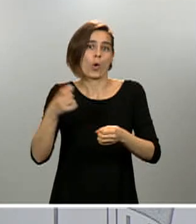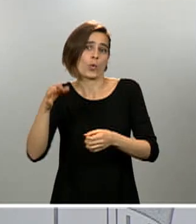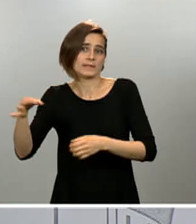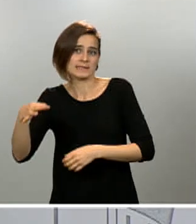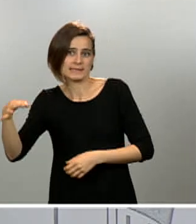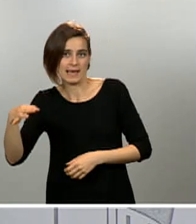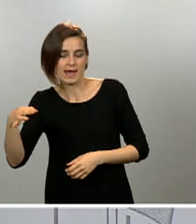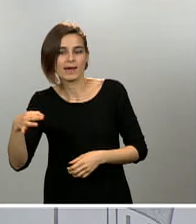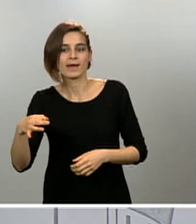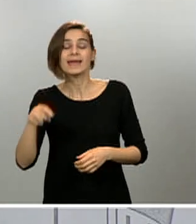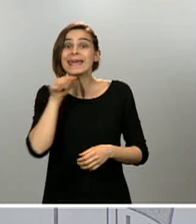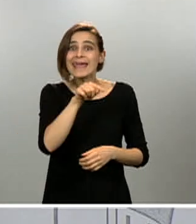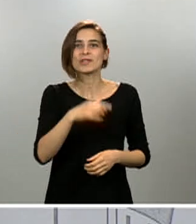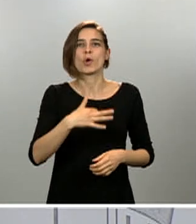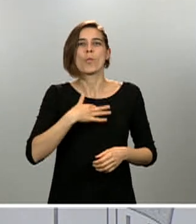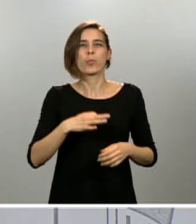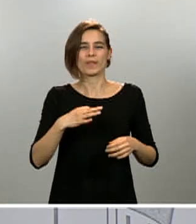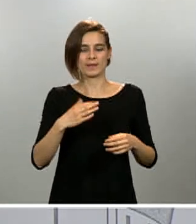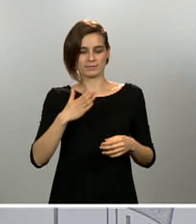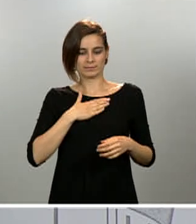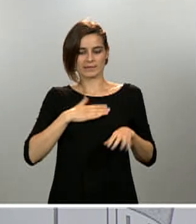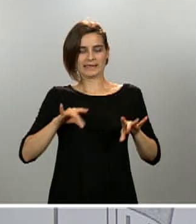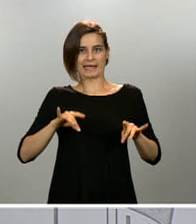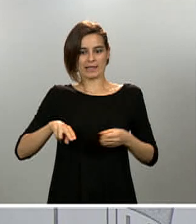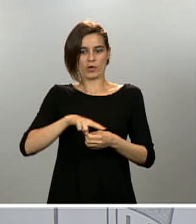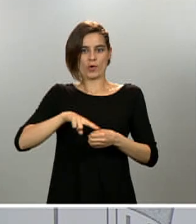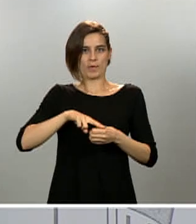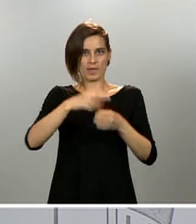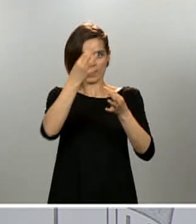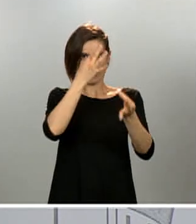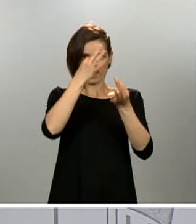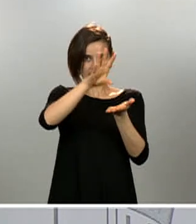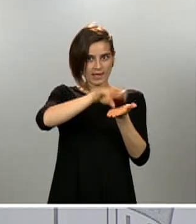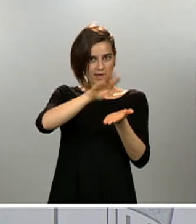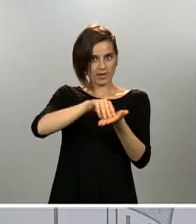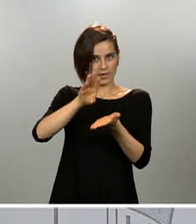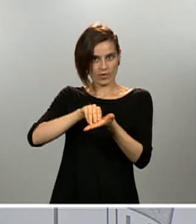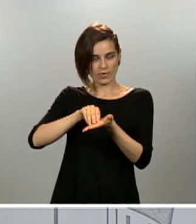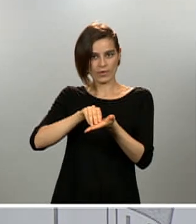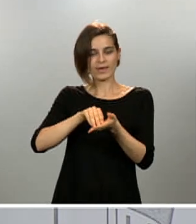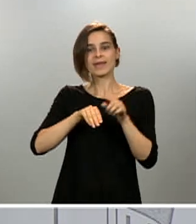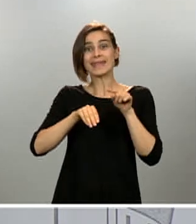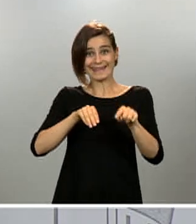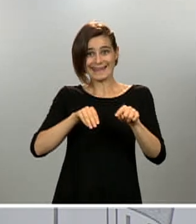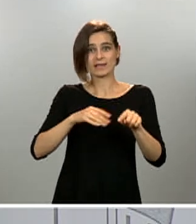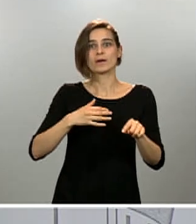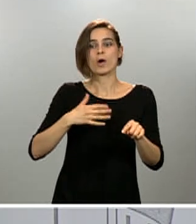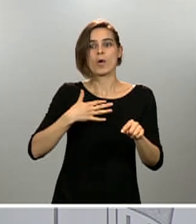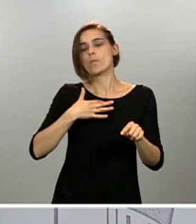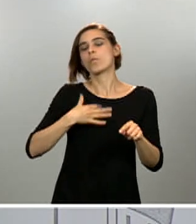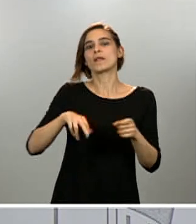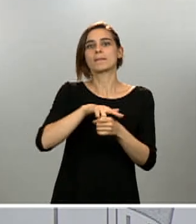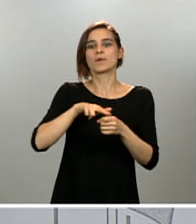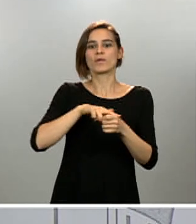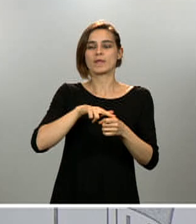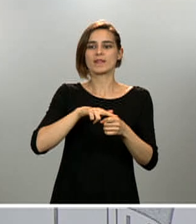indicadores que figuran en el anexo 1 del plan referidos a esta unidad de referencia y que permiten, sobre todo, aislar la movilidad en